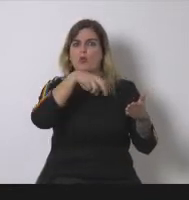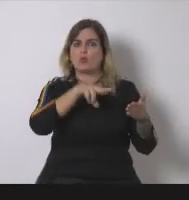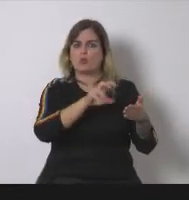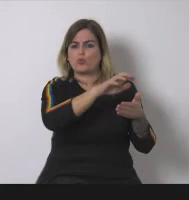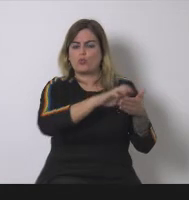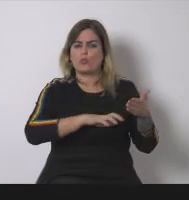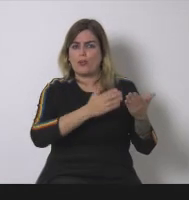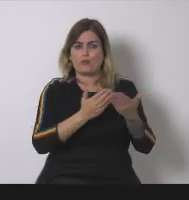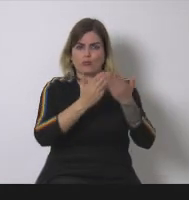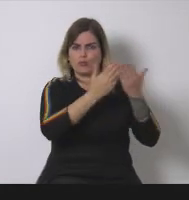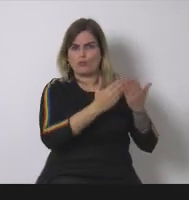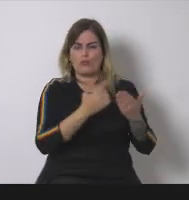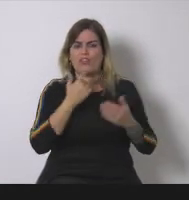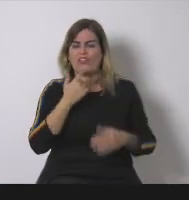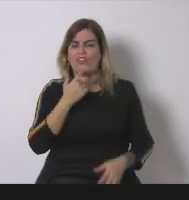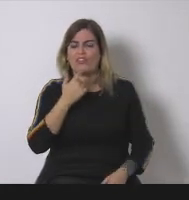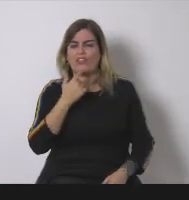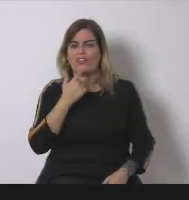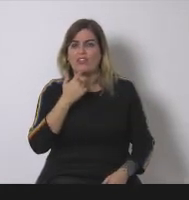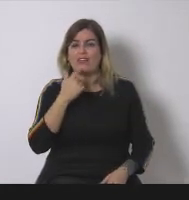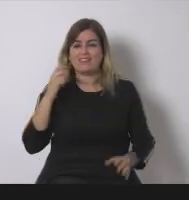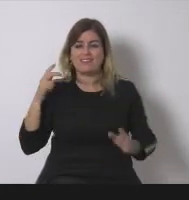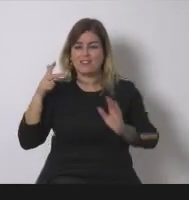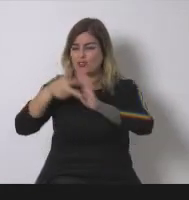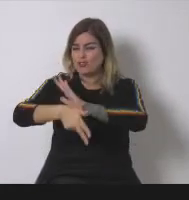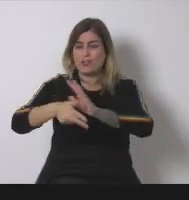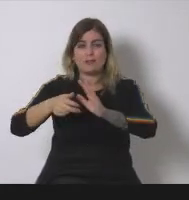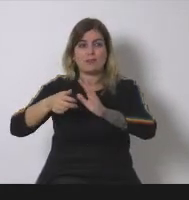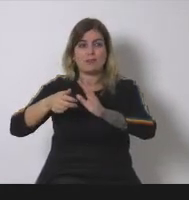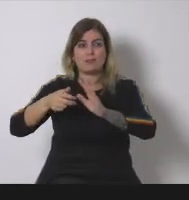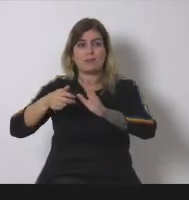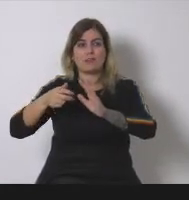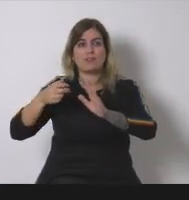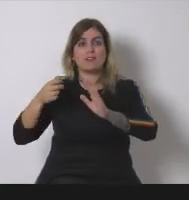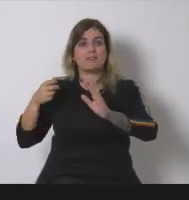distancia entre las emisiones que se considerarían